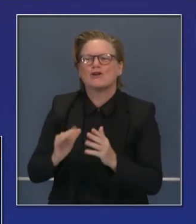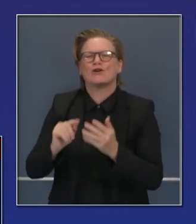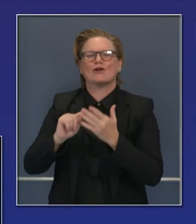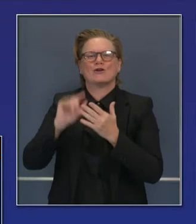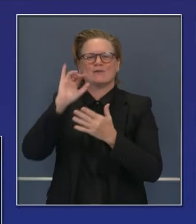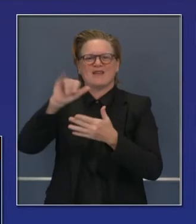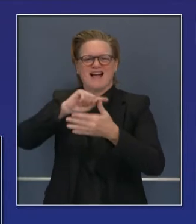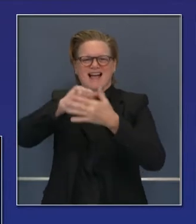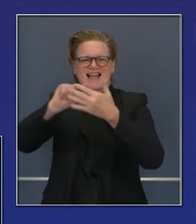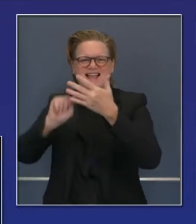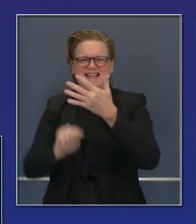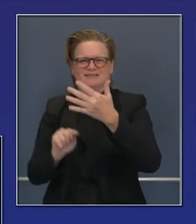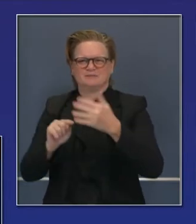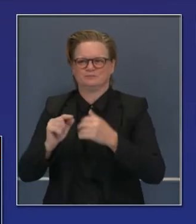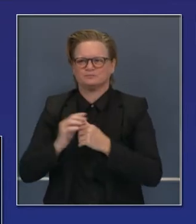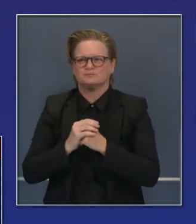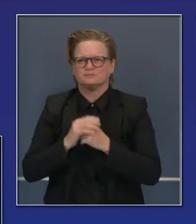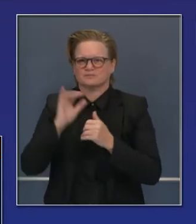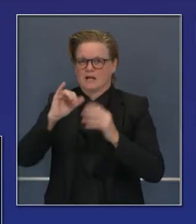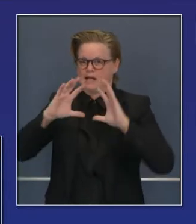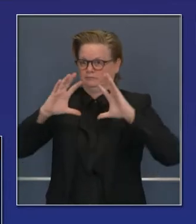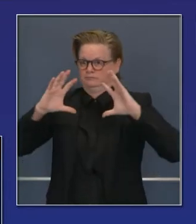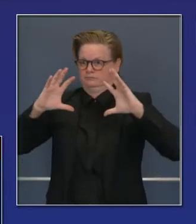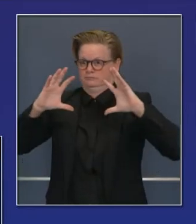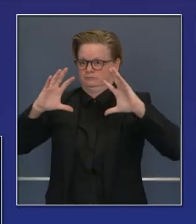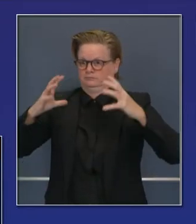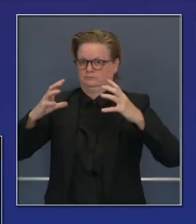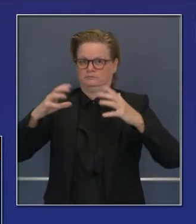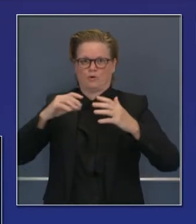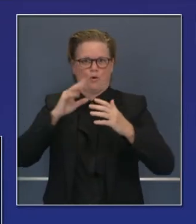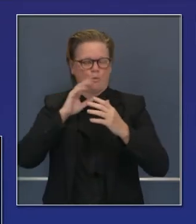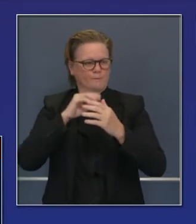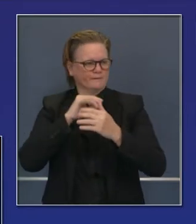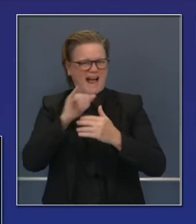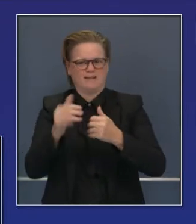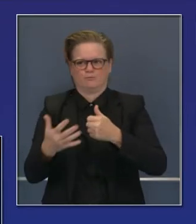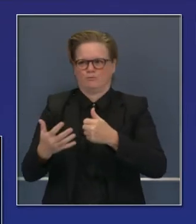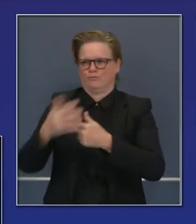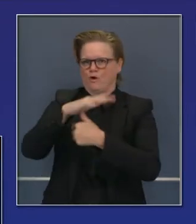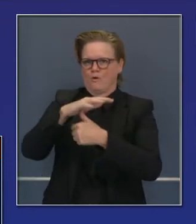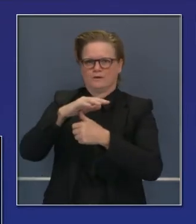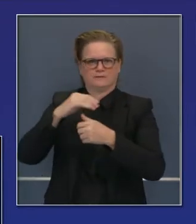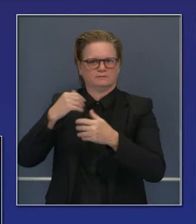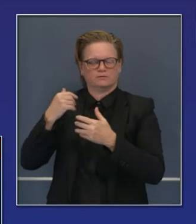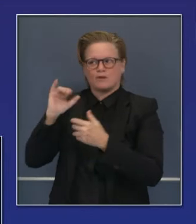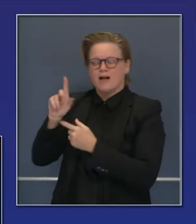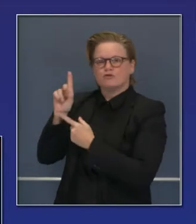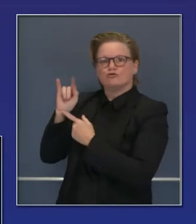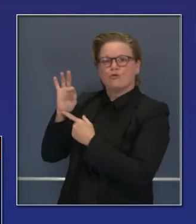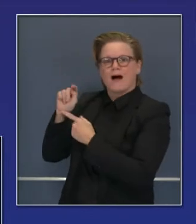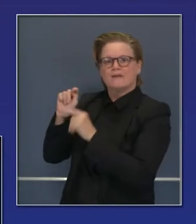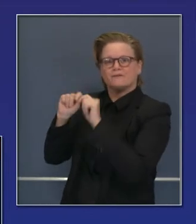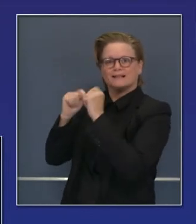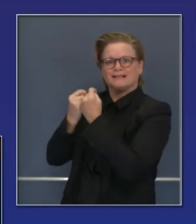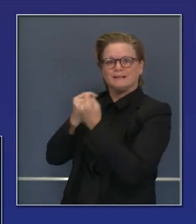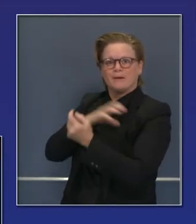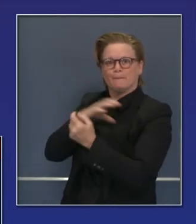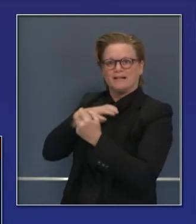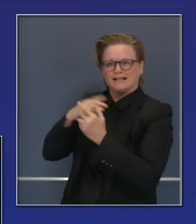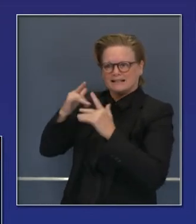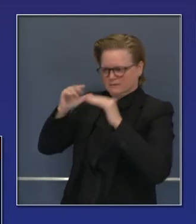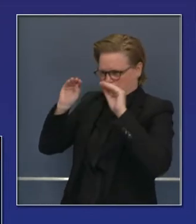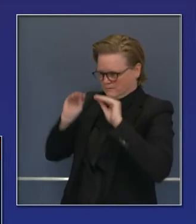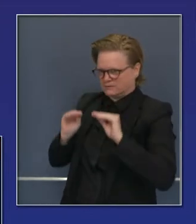particularmente. Así que estas son las prioridades. El grupo de redacción lo aprobó, el